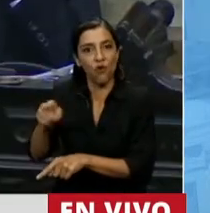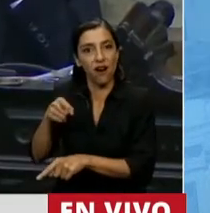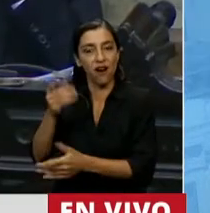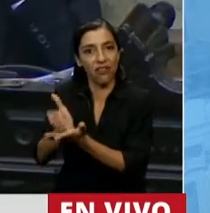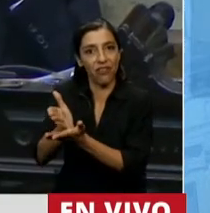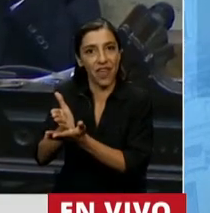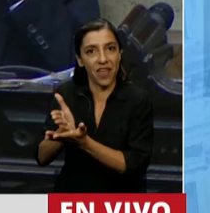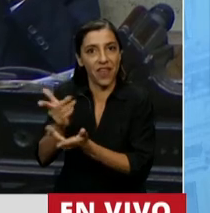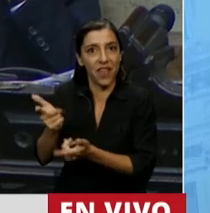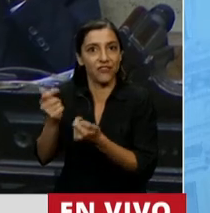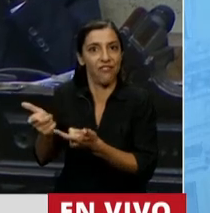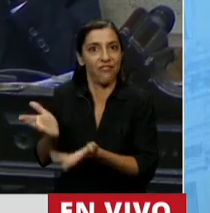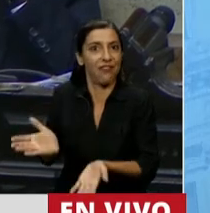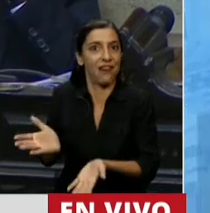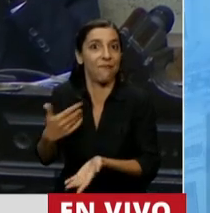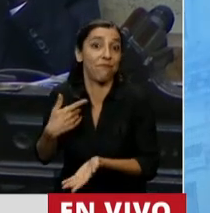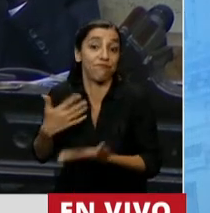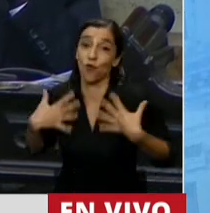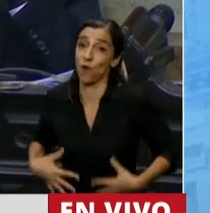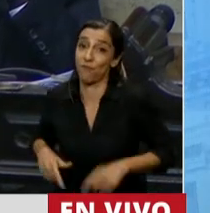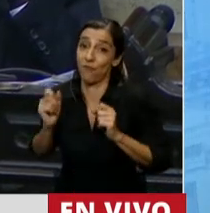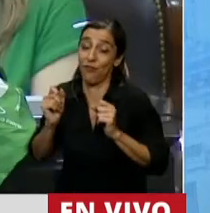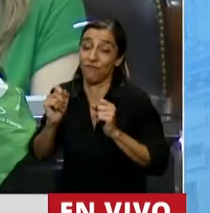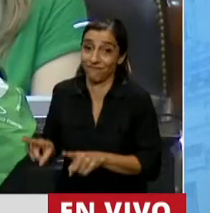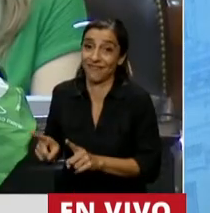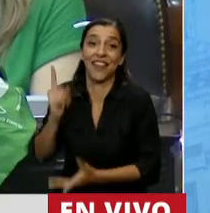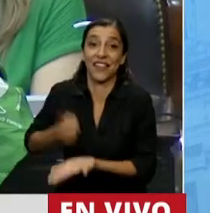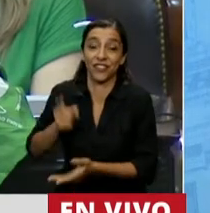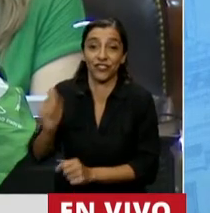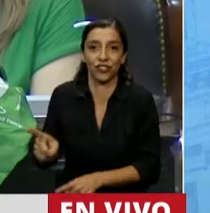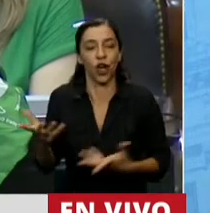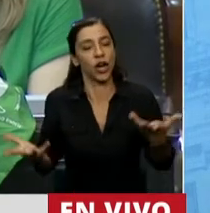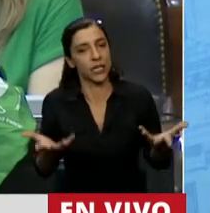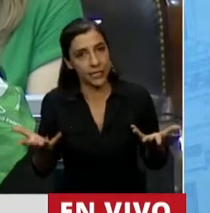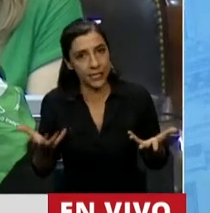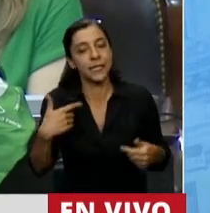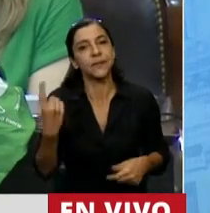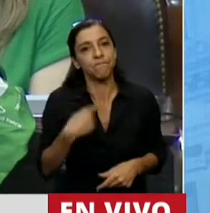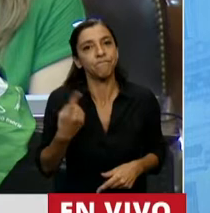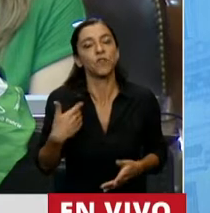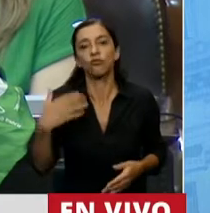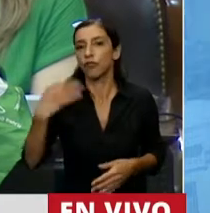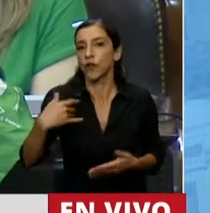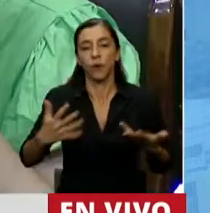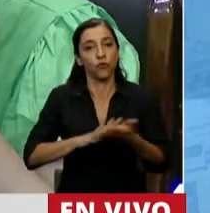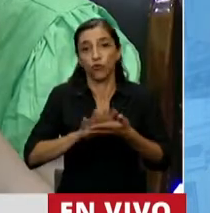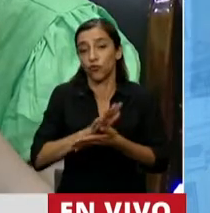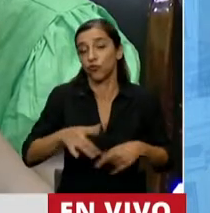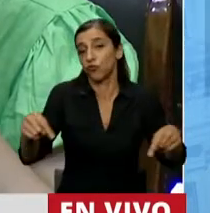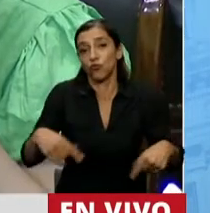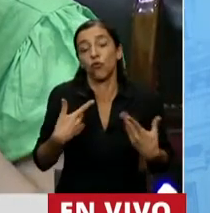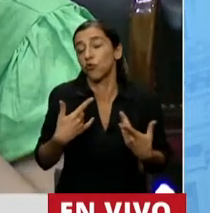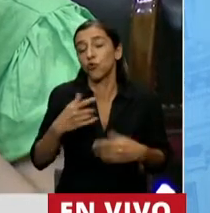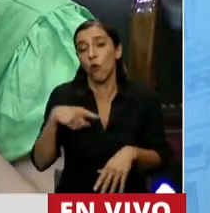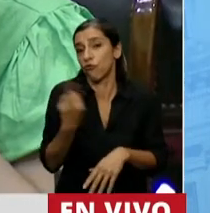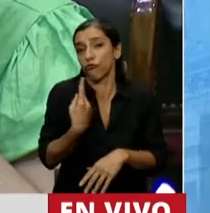los quienes el pueblo nos puso en este lugar. Y el lugar que nos puso es a través del voto popular y con el compromiso que hemos asumido